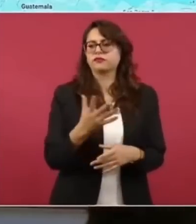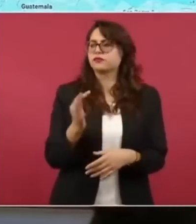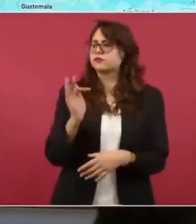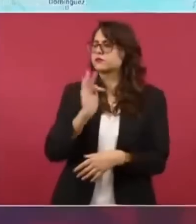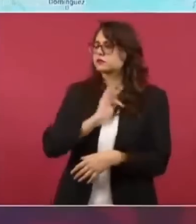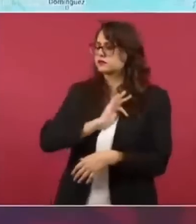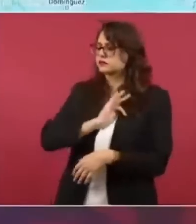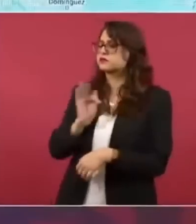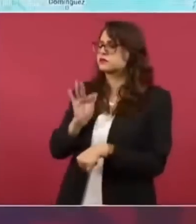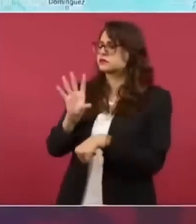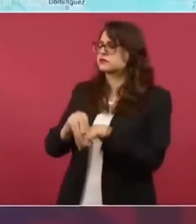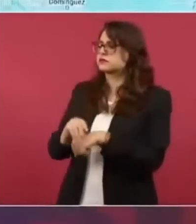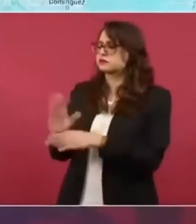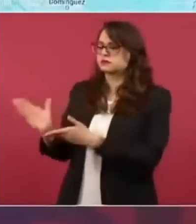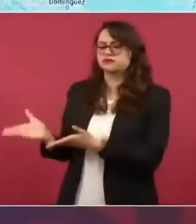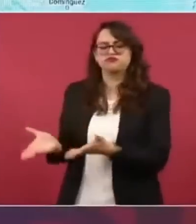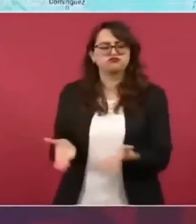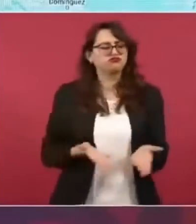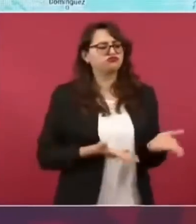la pasada